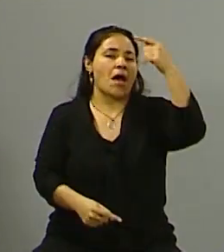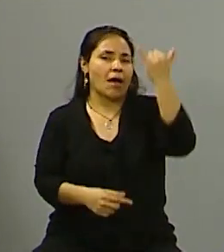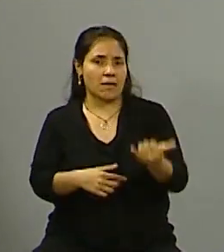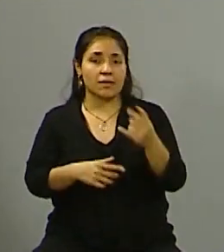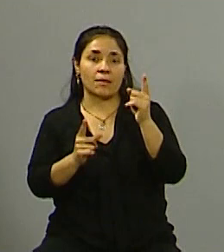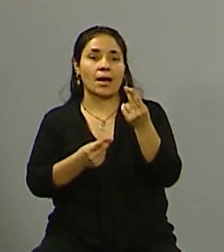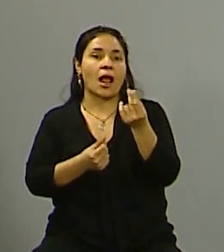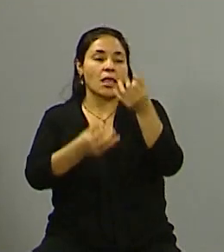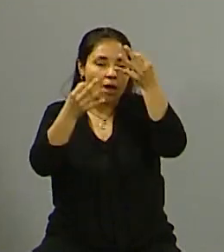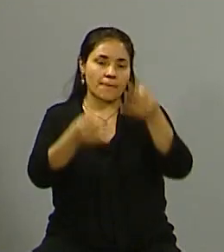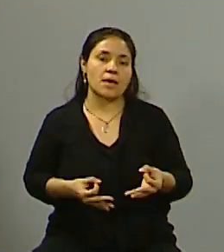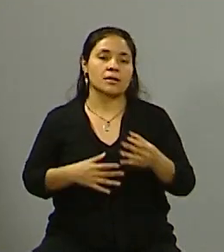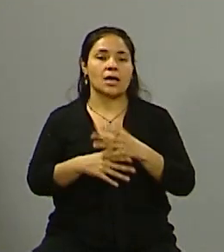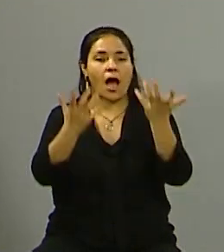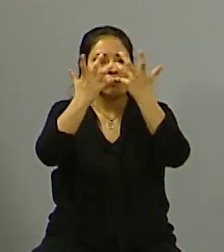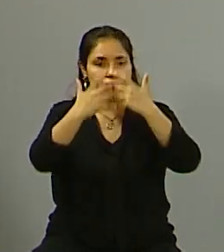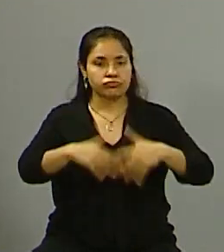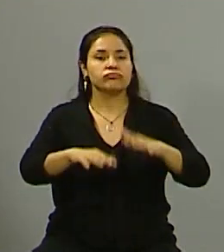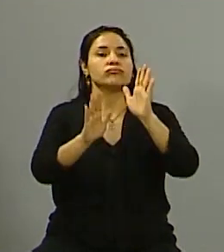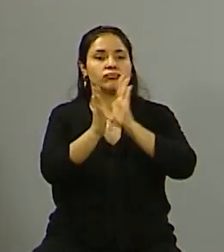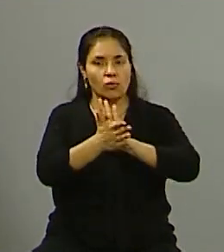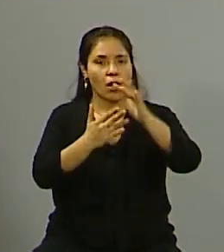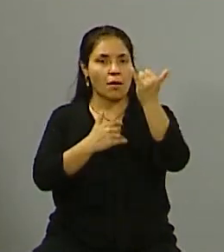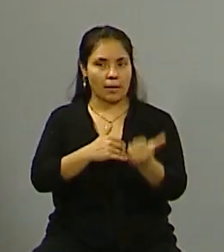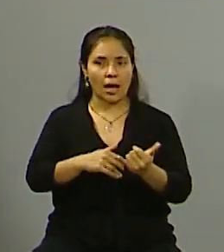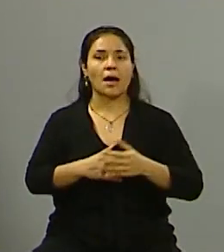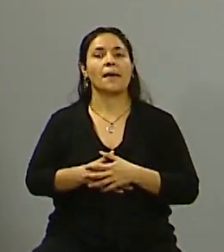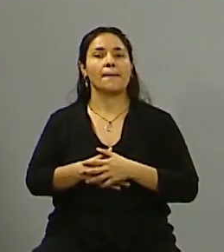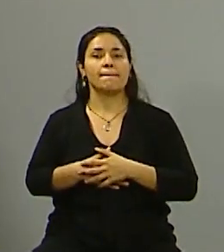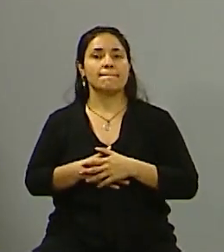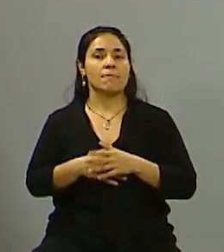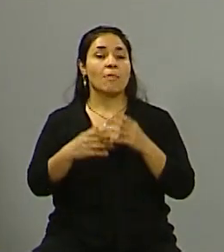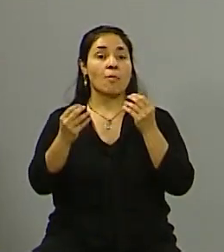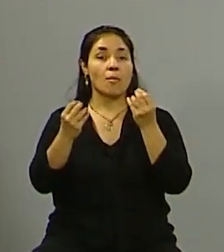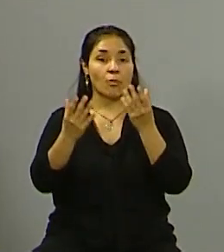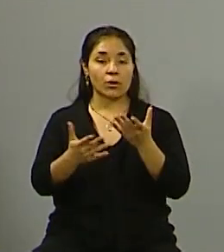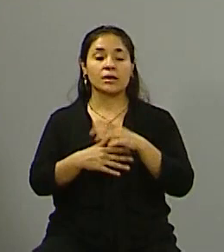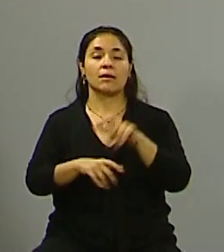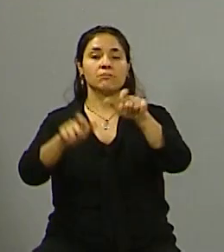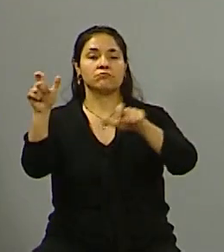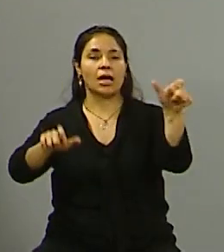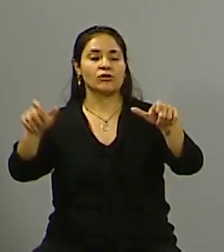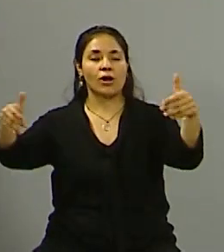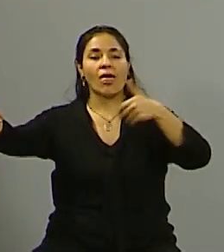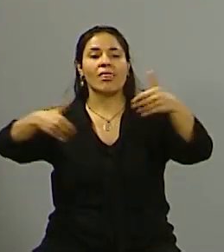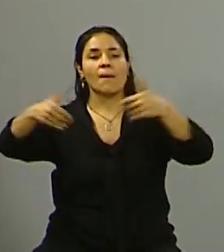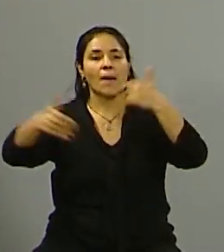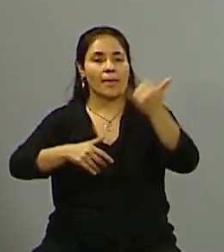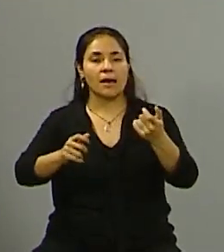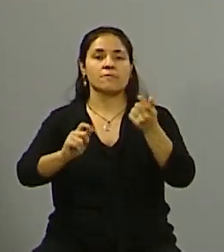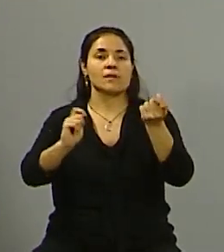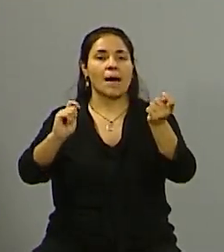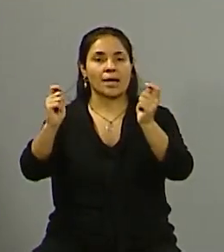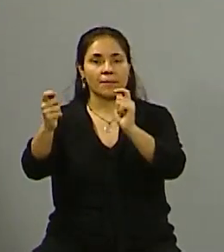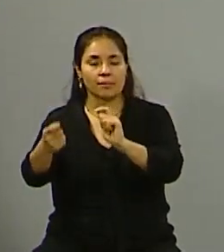mejor calidad en los servicios. Una actualización ha habido en los servicios porque evidentemente se han ido actualizando las demandas, entonces el municipio siempre ha tenido que ir